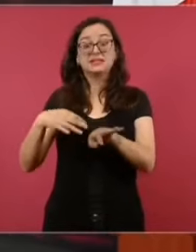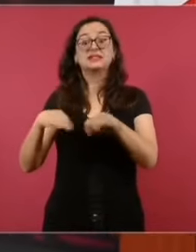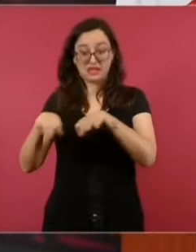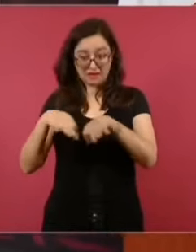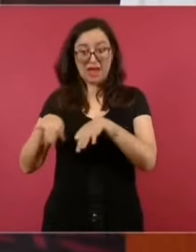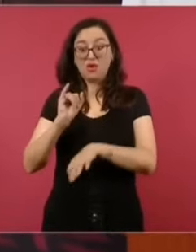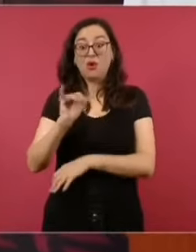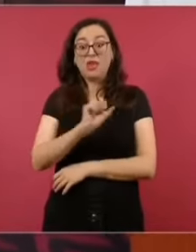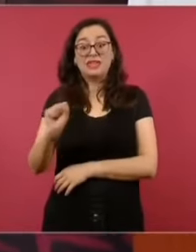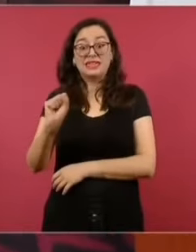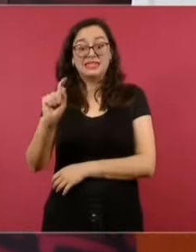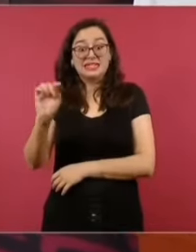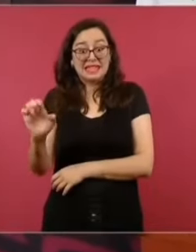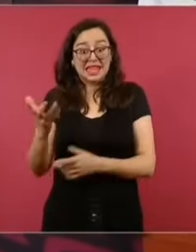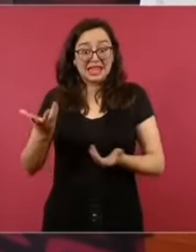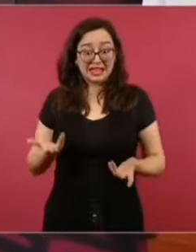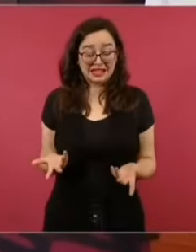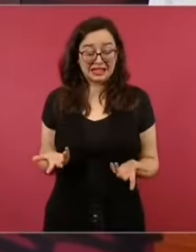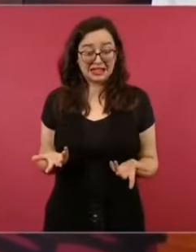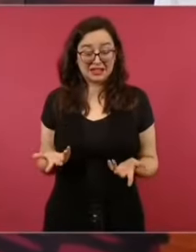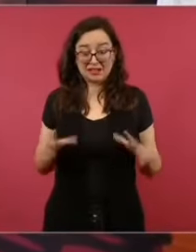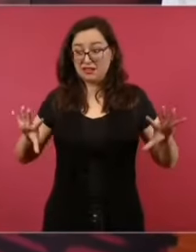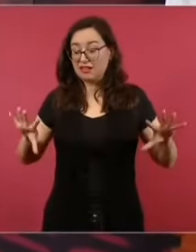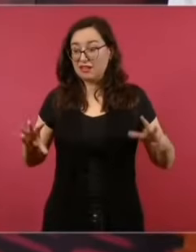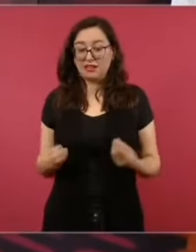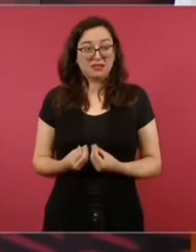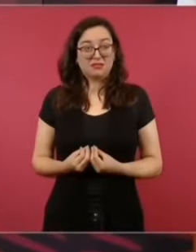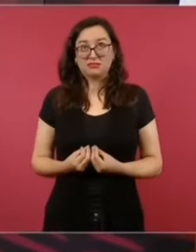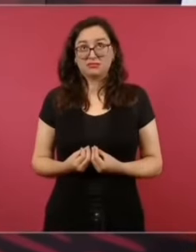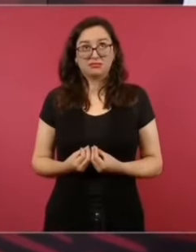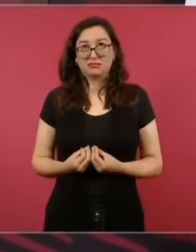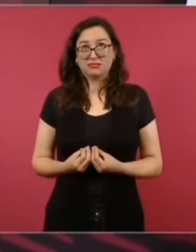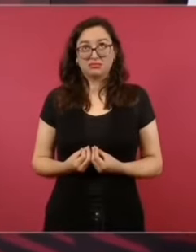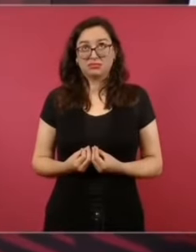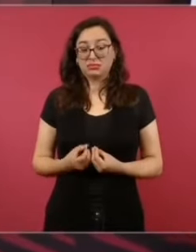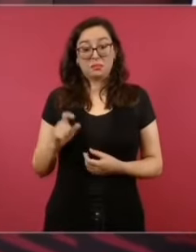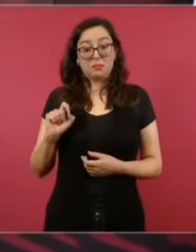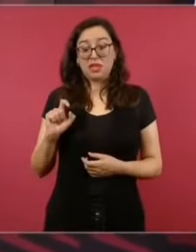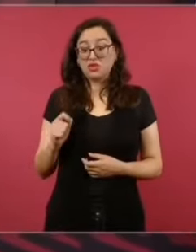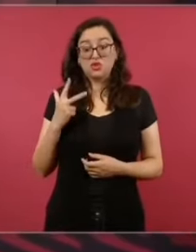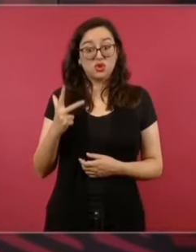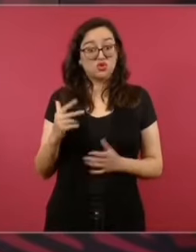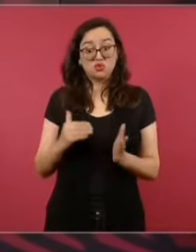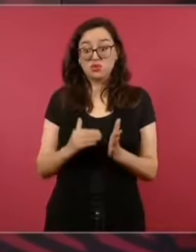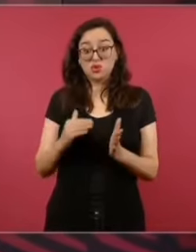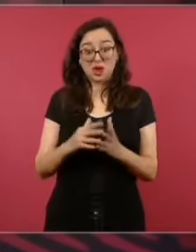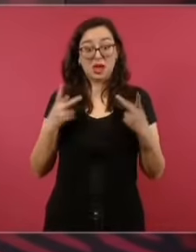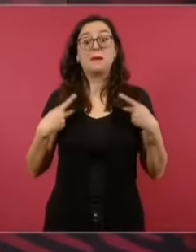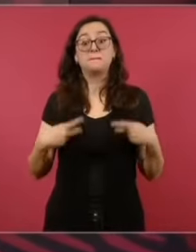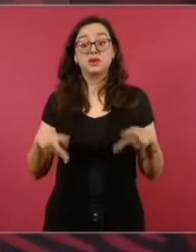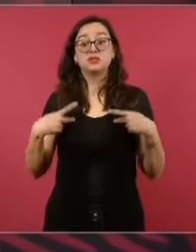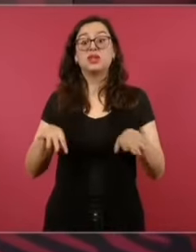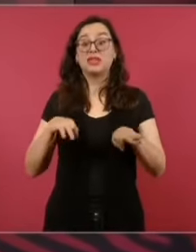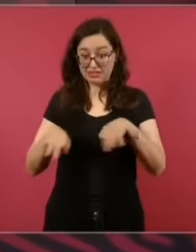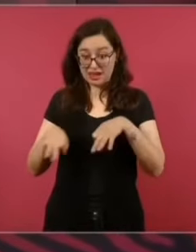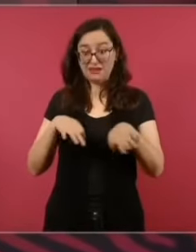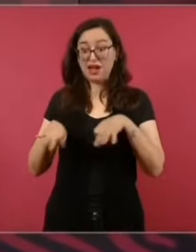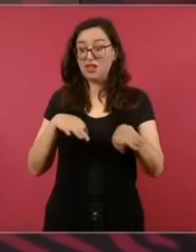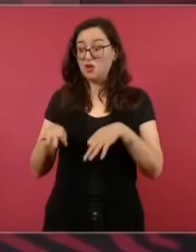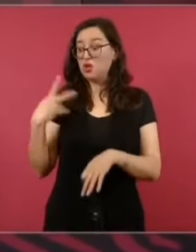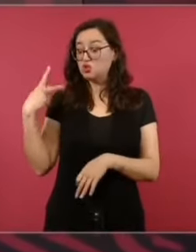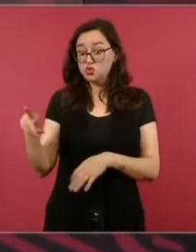Estamos hablando de casi 28 millones de trabajadores,